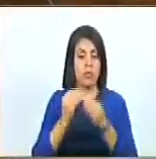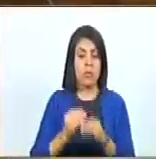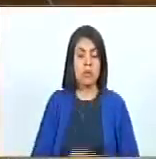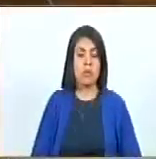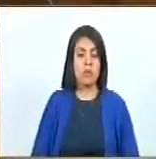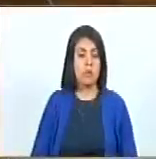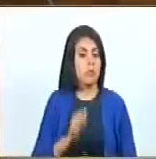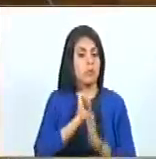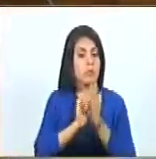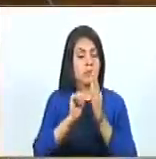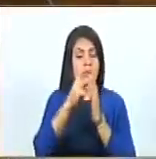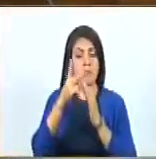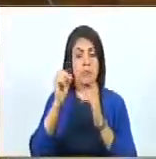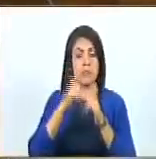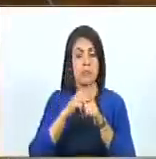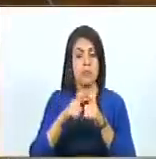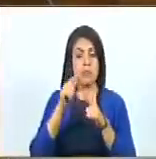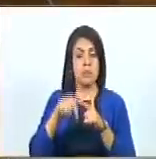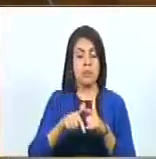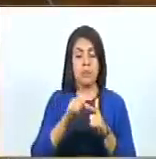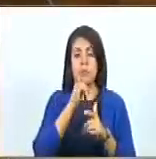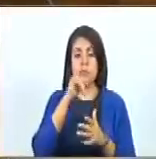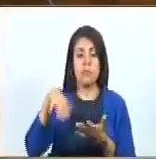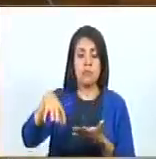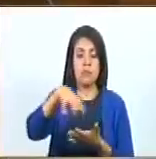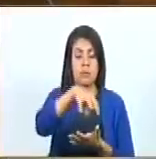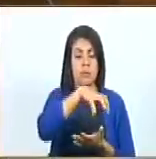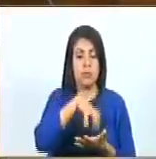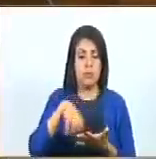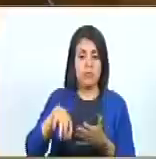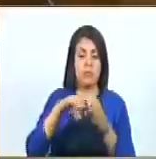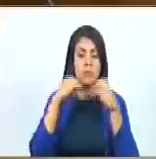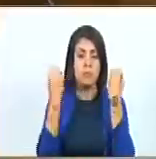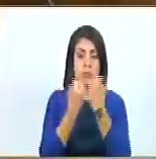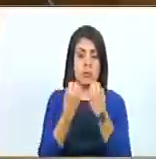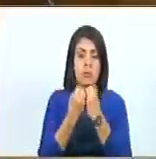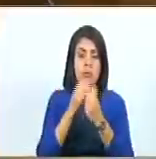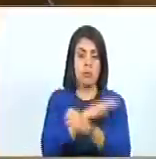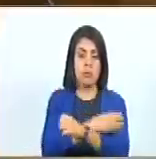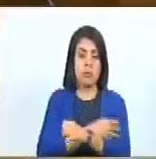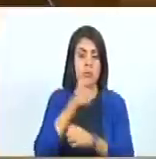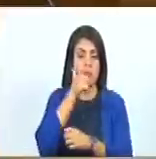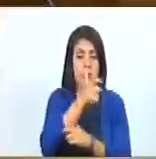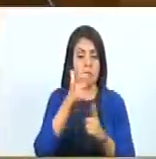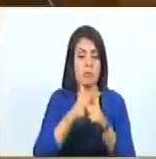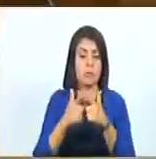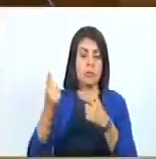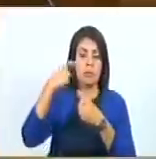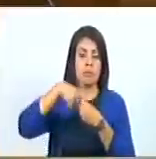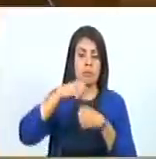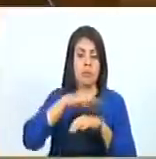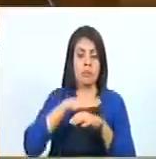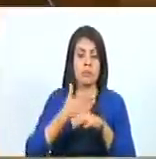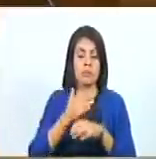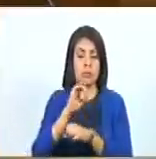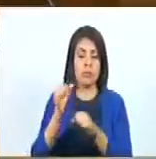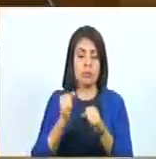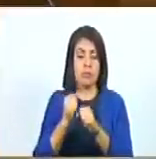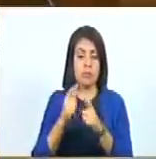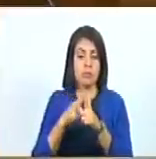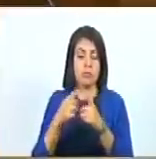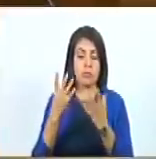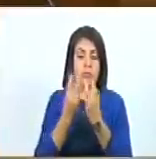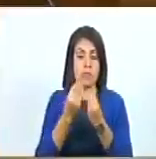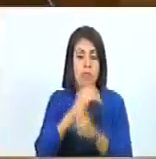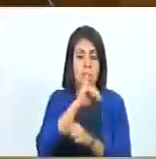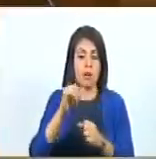siguiente manera. Artículo 20. El Estado, a través de los órganos y entes del poder público, en cogestión con las organizaciones e